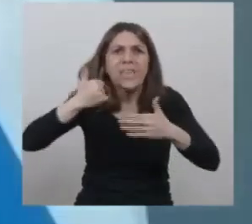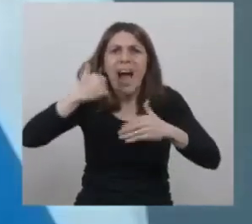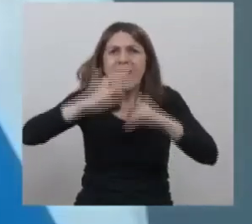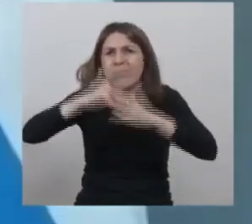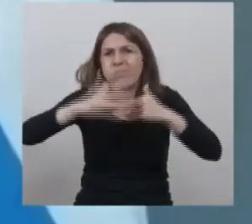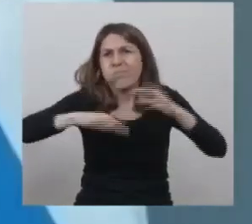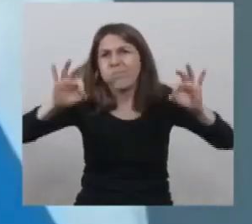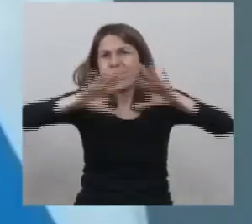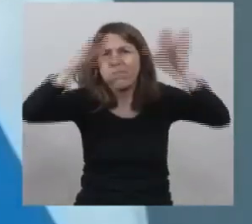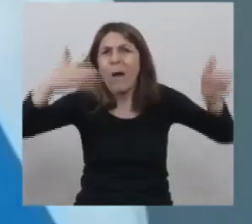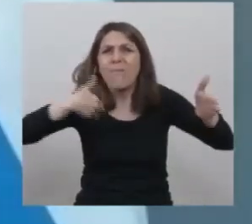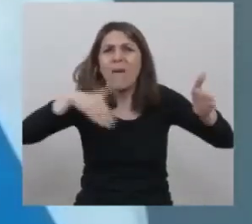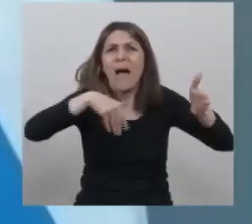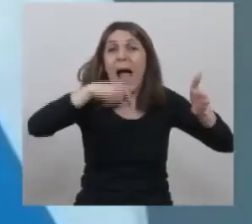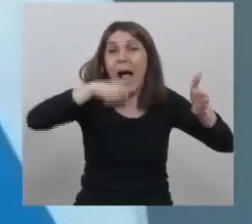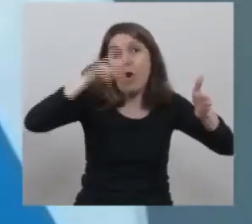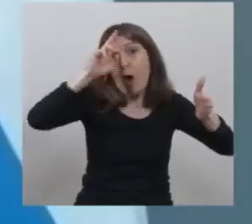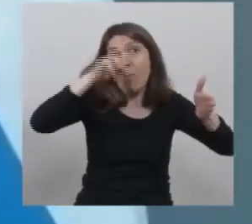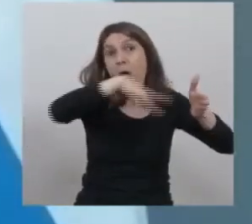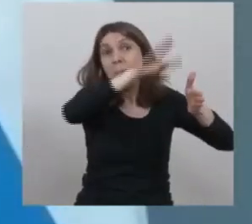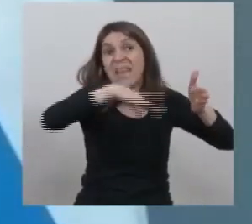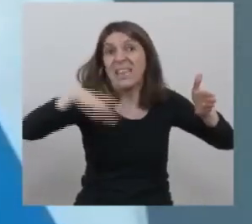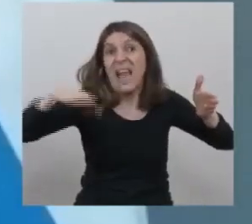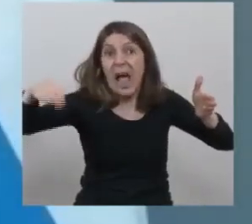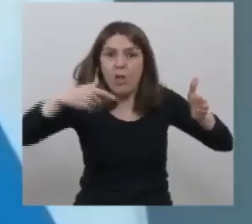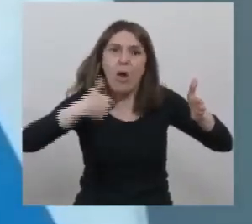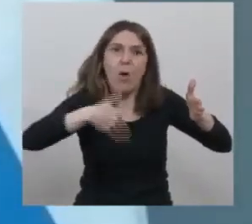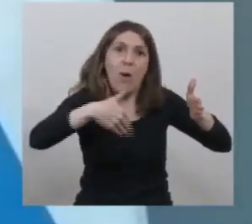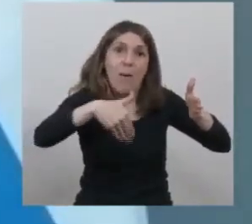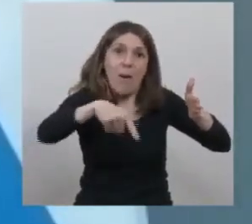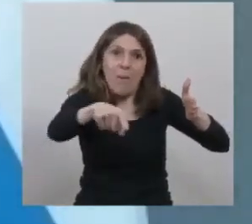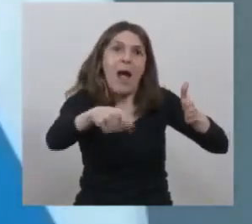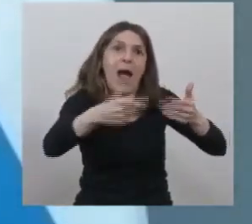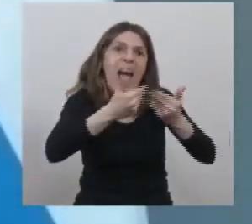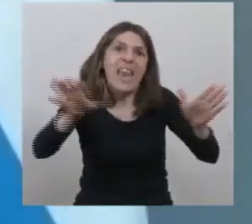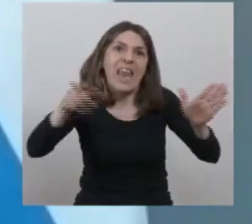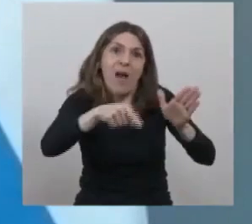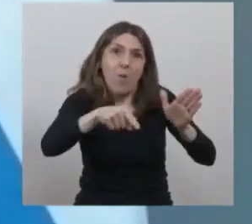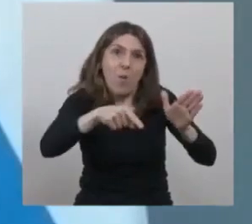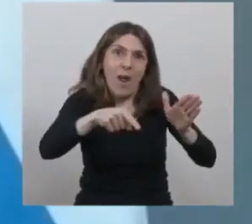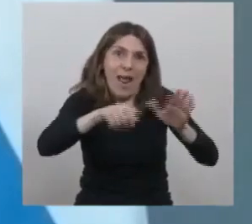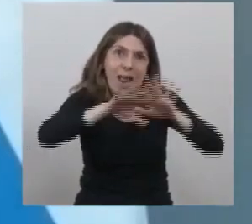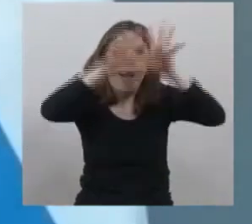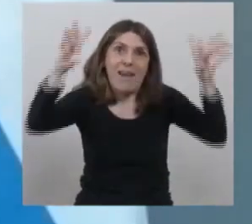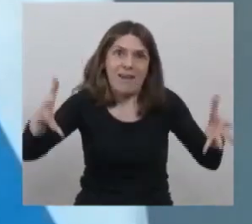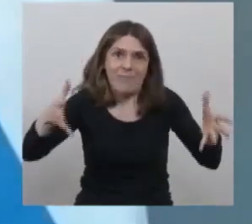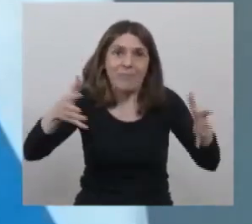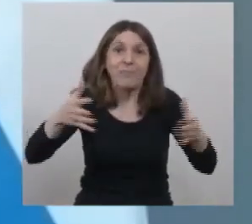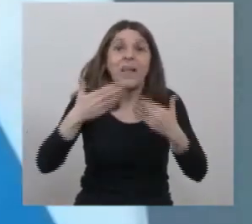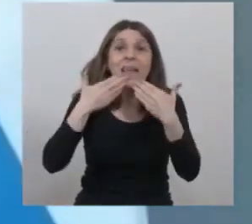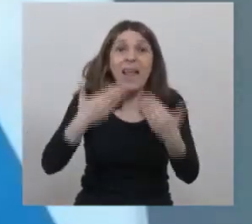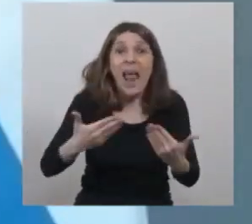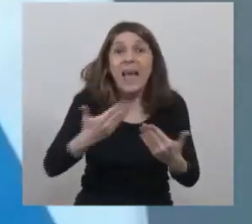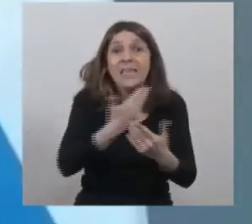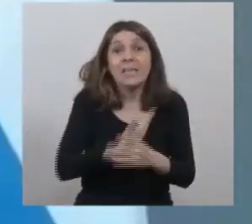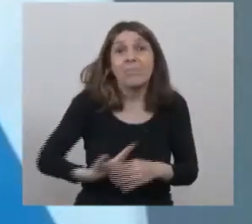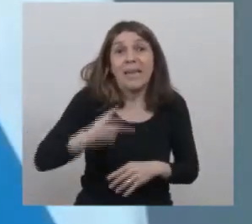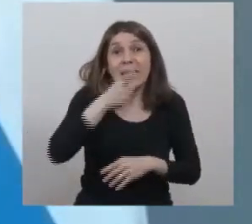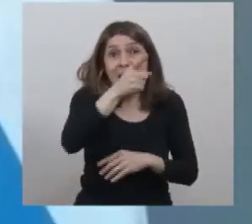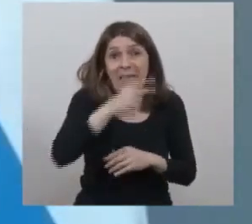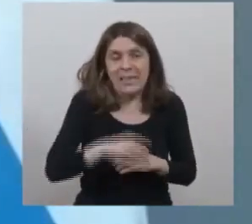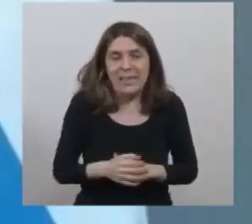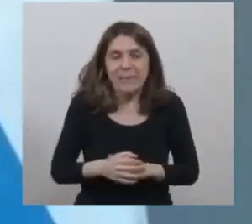próximos días estaremos a punto de usar esta infraestructura. Agradecerle, Presidente,